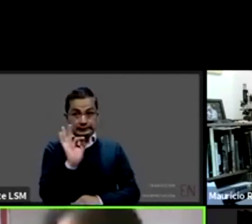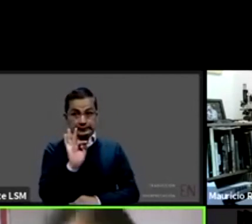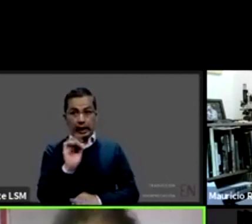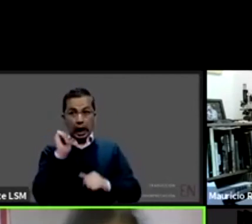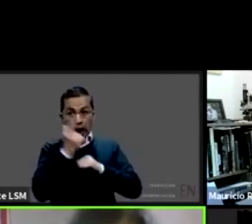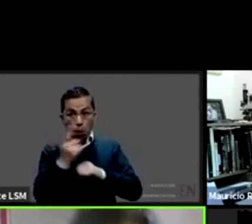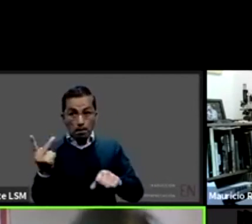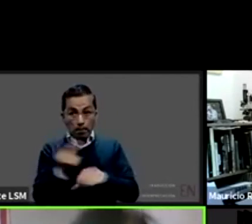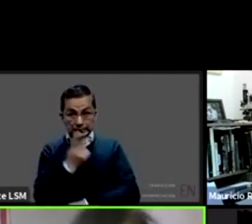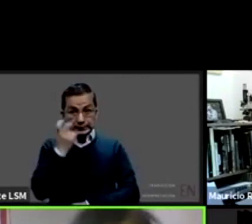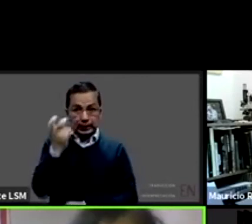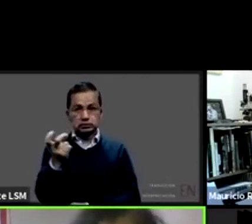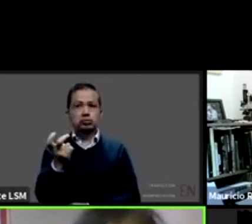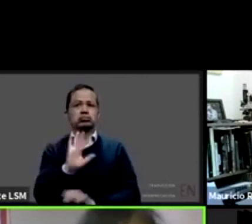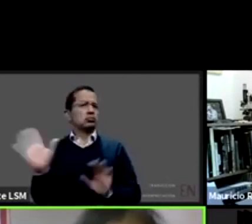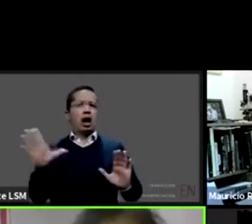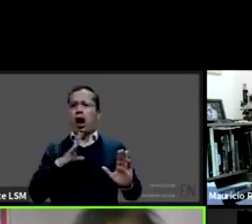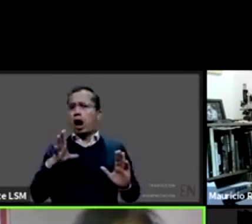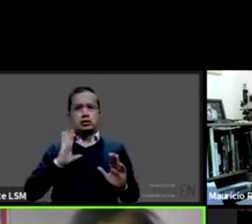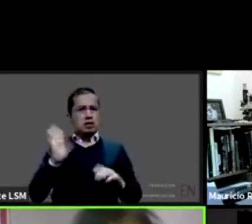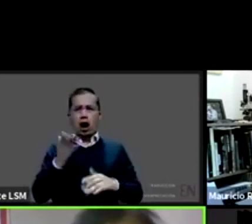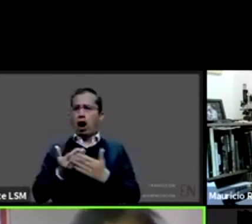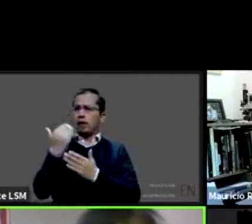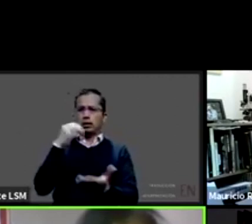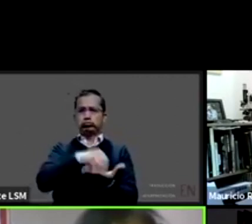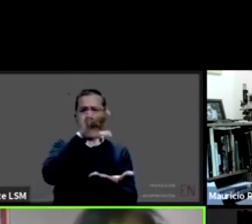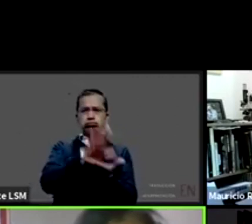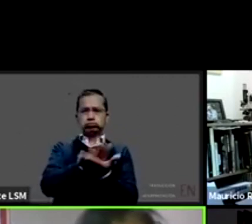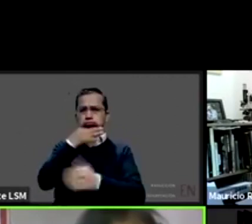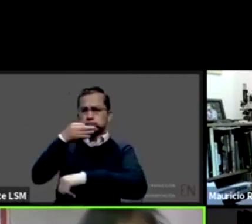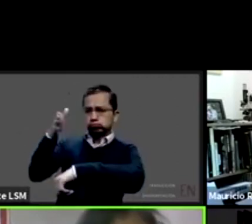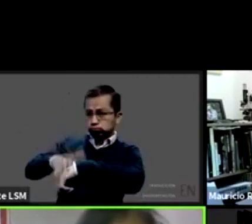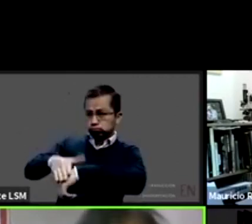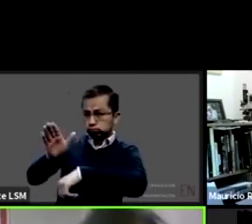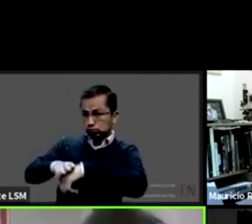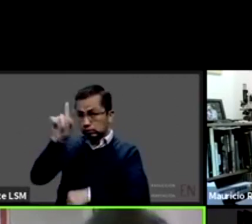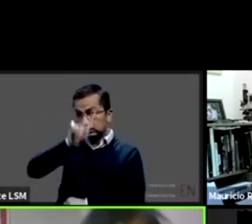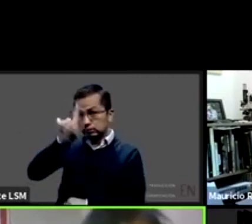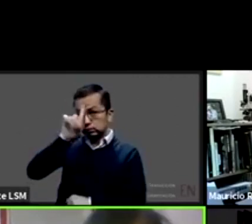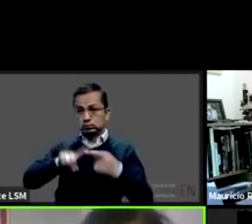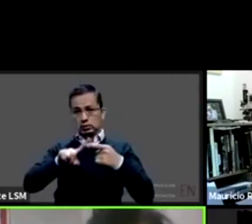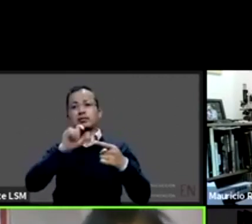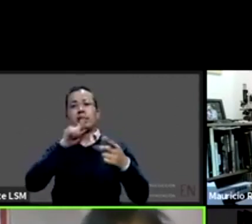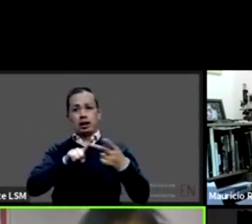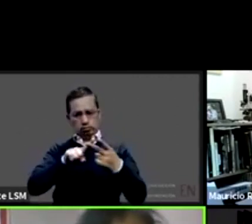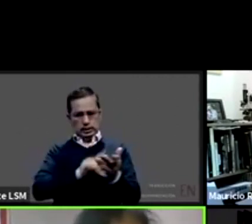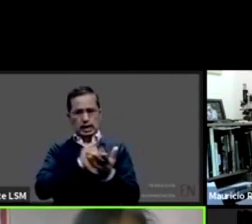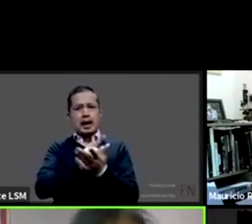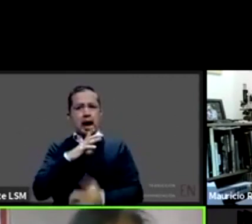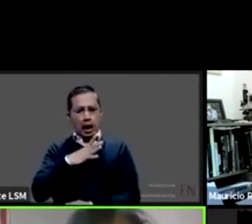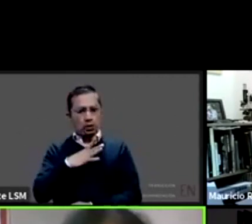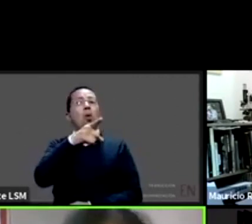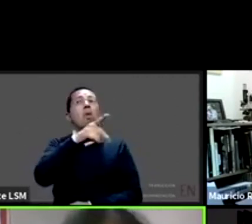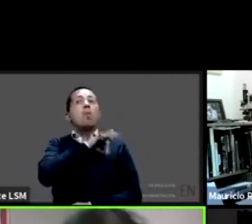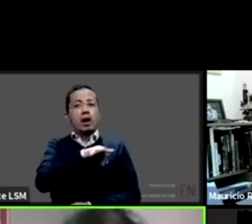y dado que está esa política que llamen a la Comisión de Derechos Humanos en el caso de la Ciudad de México en la Ciudad de México pero